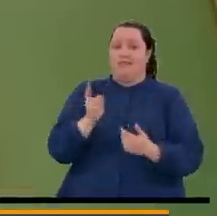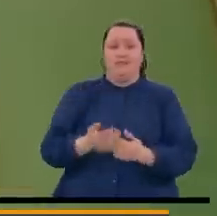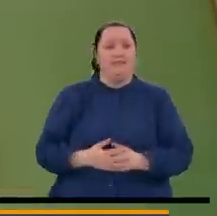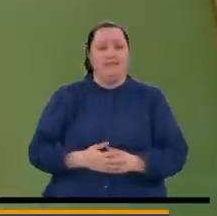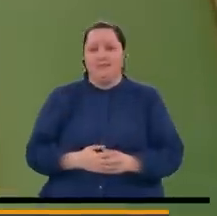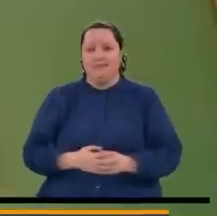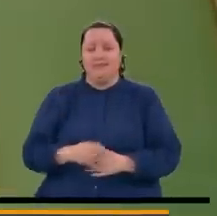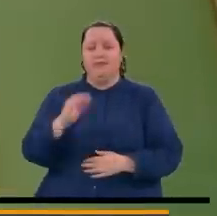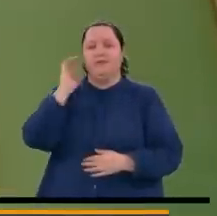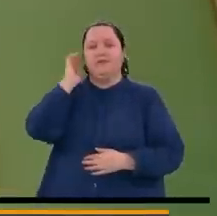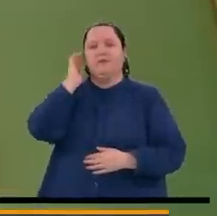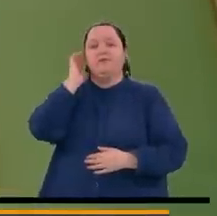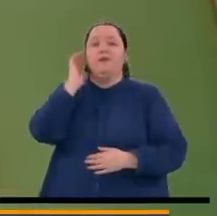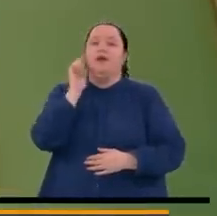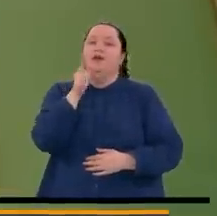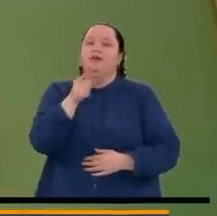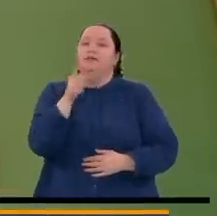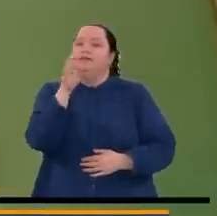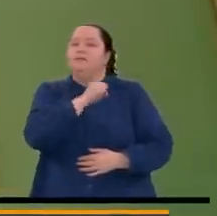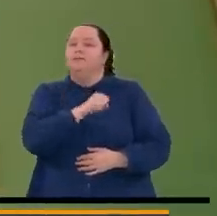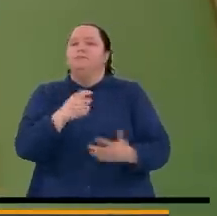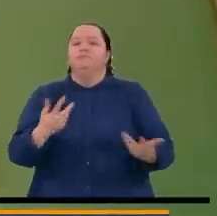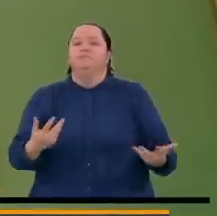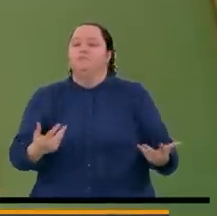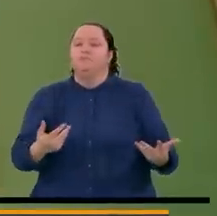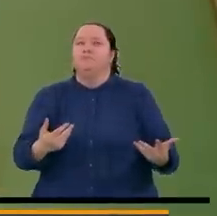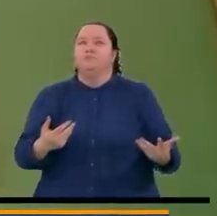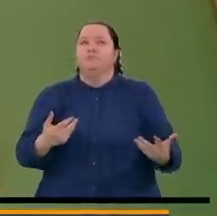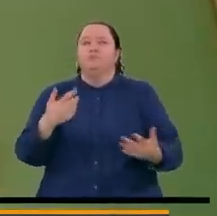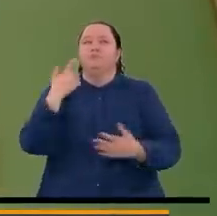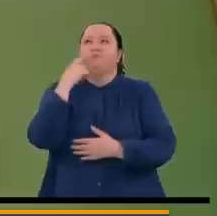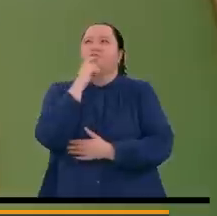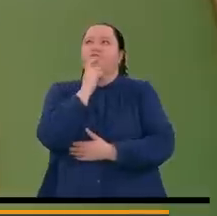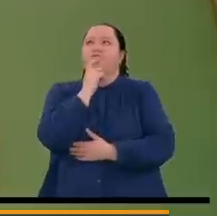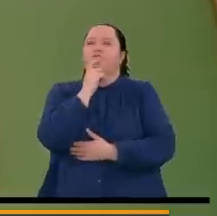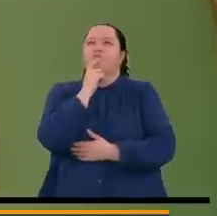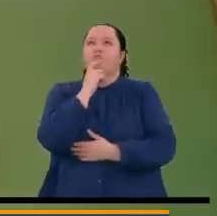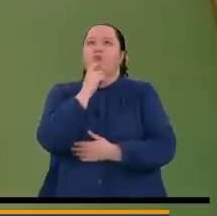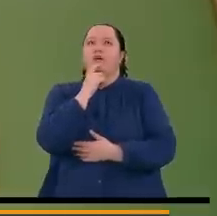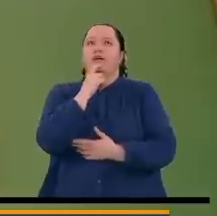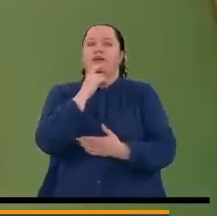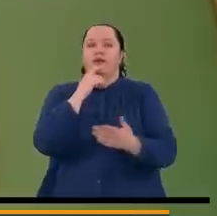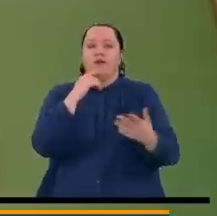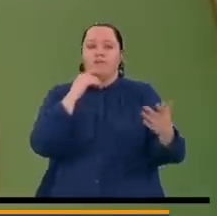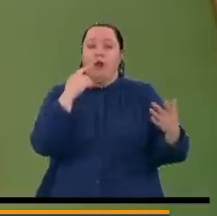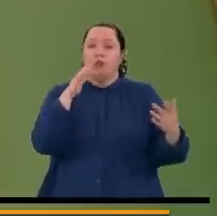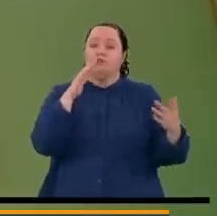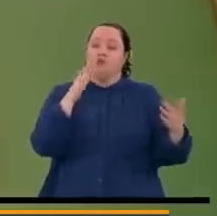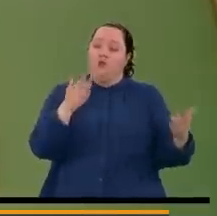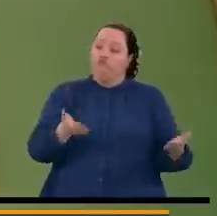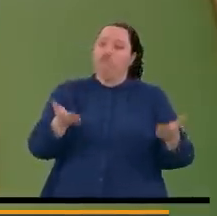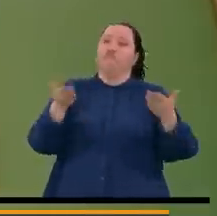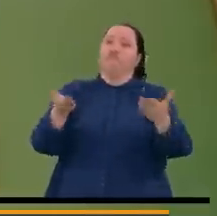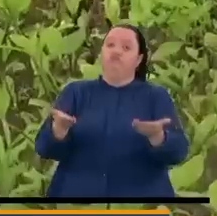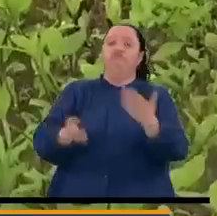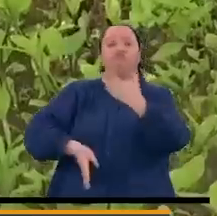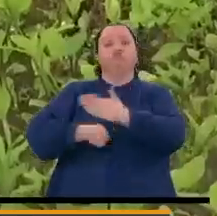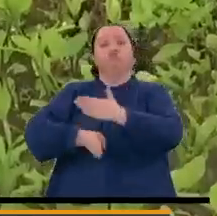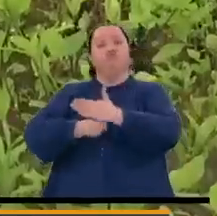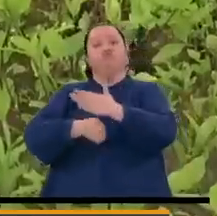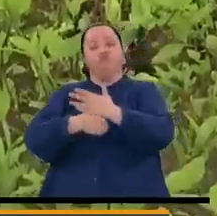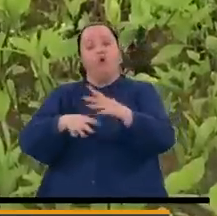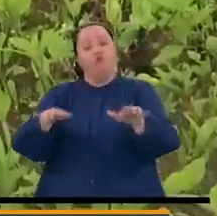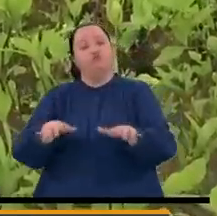Esto conduce a darle un banderazo para que continúen